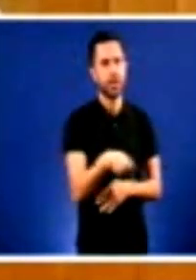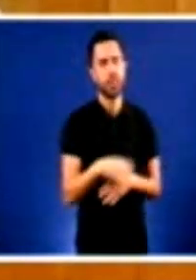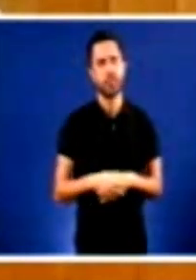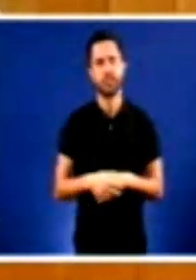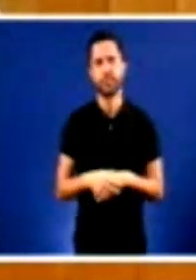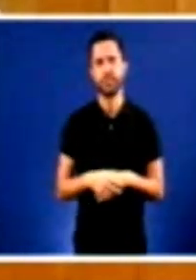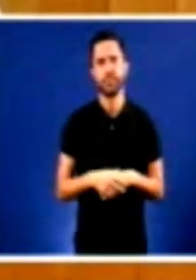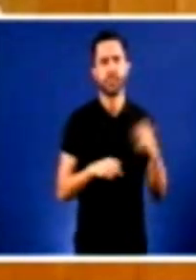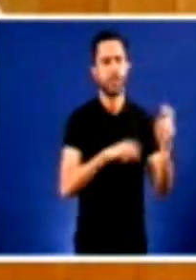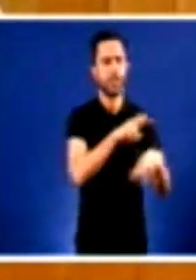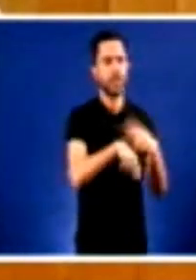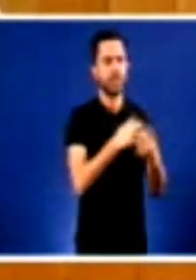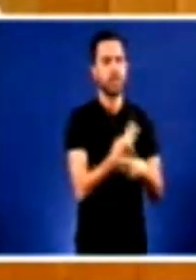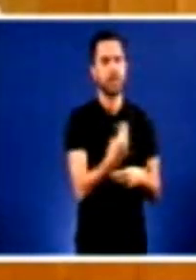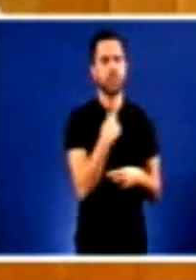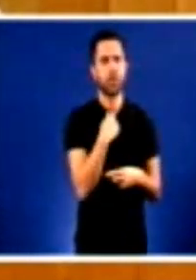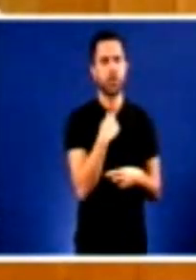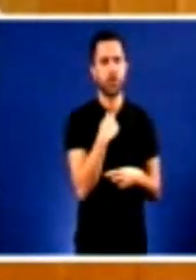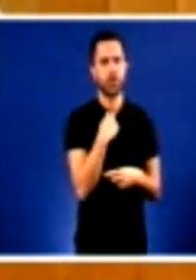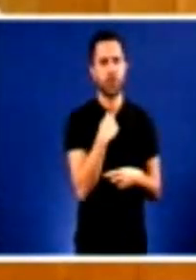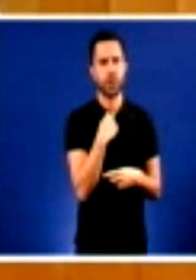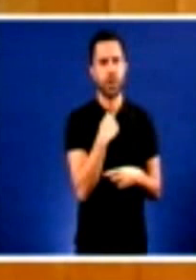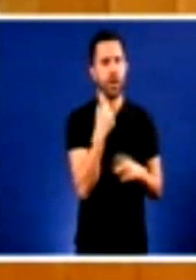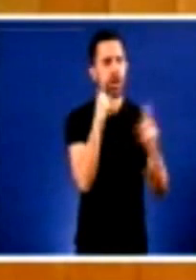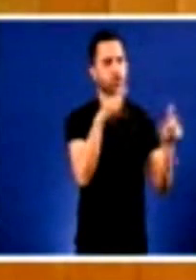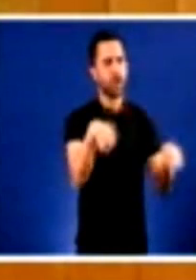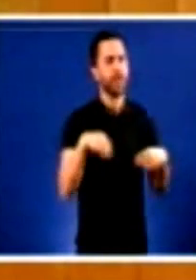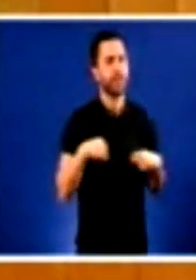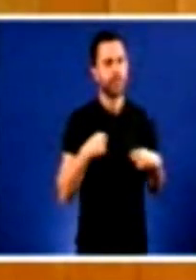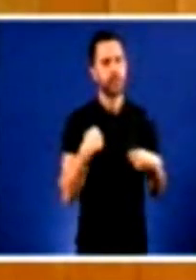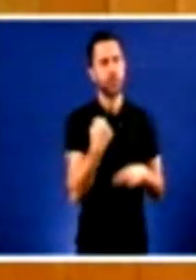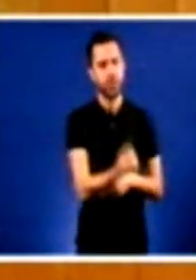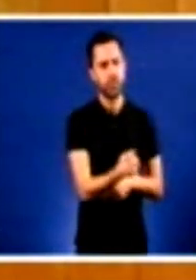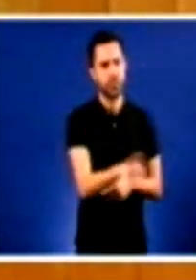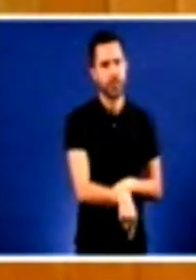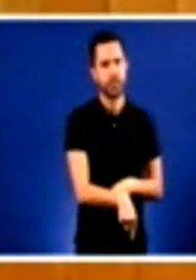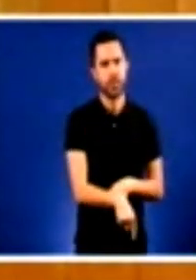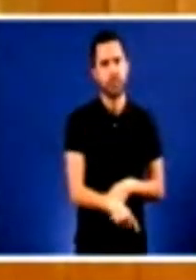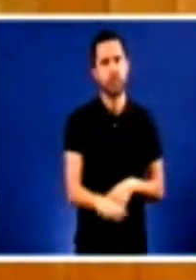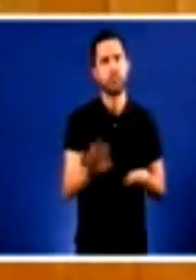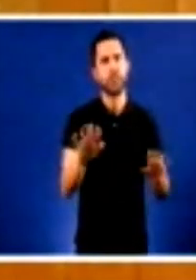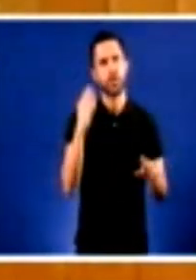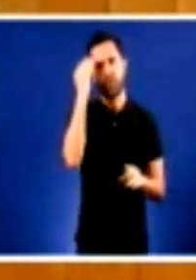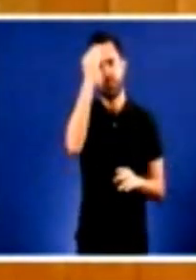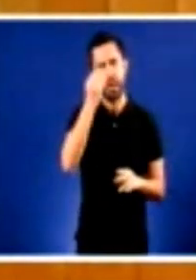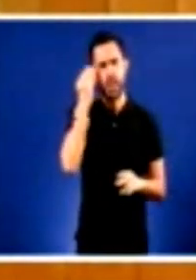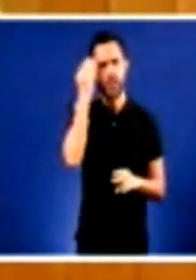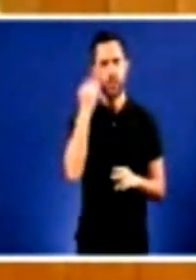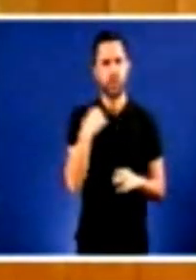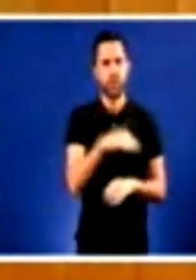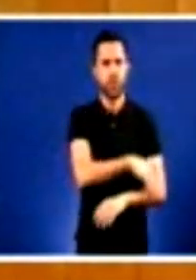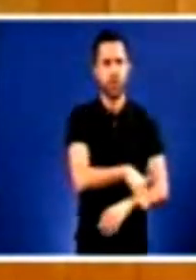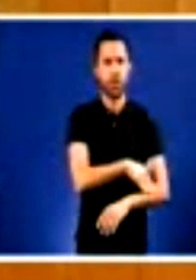emenda Invoche, se se acepta, pero creo que o goberno galego